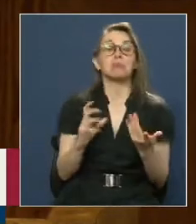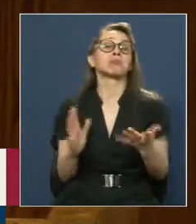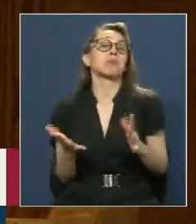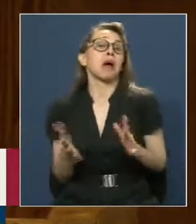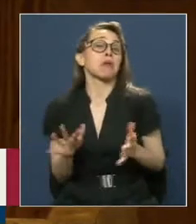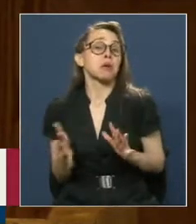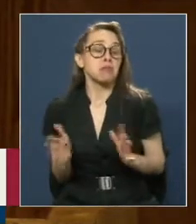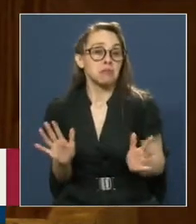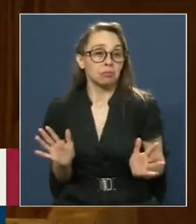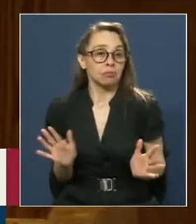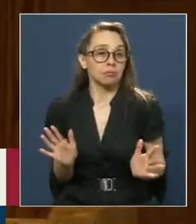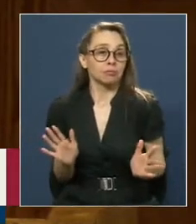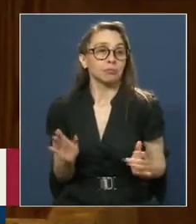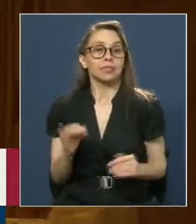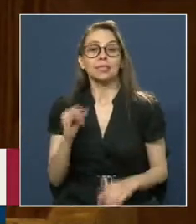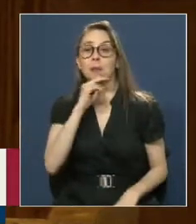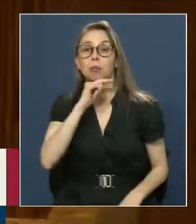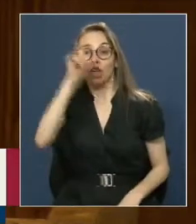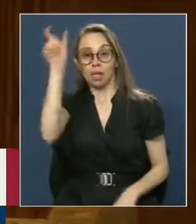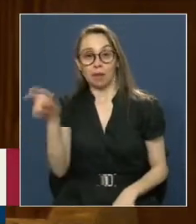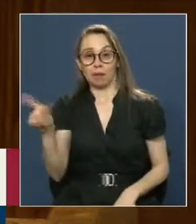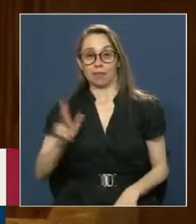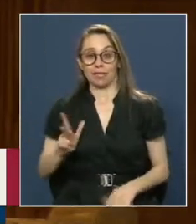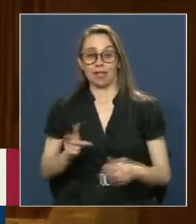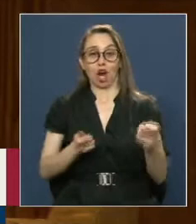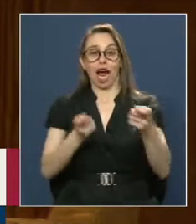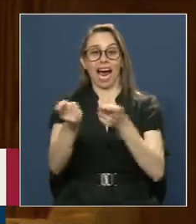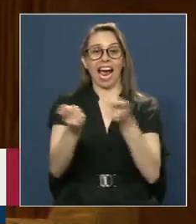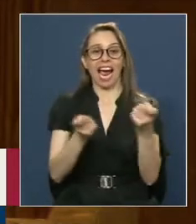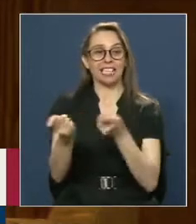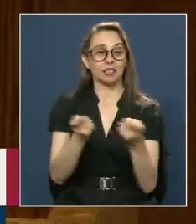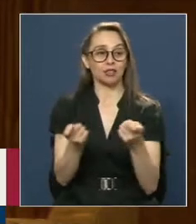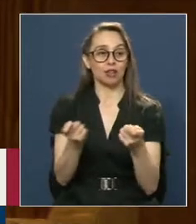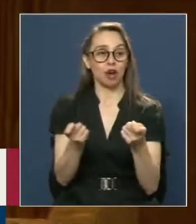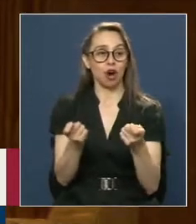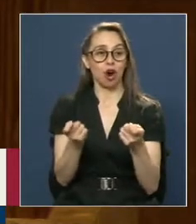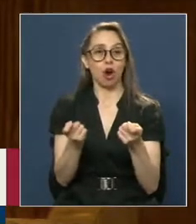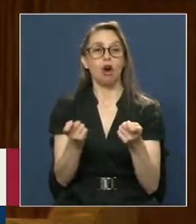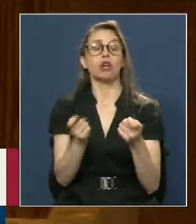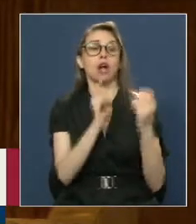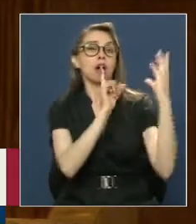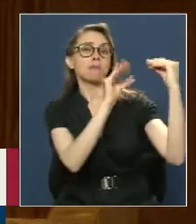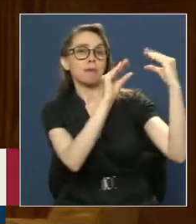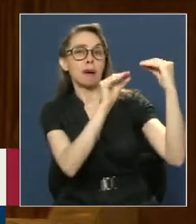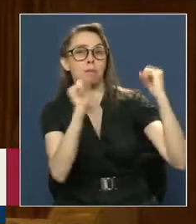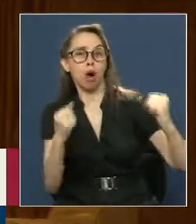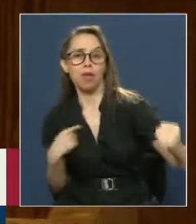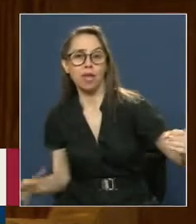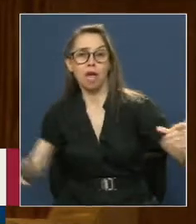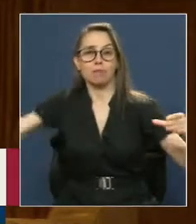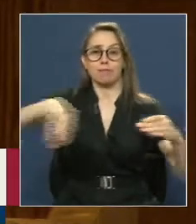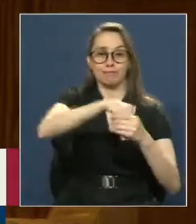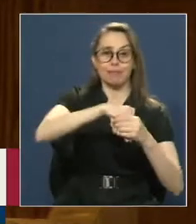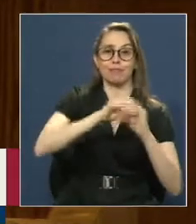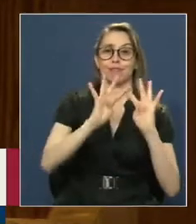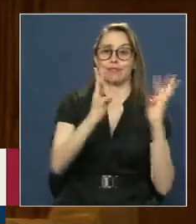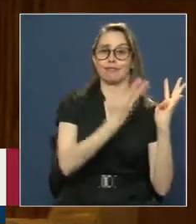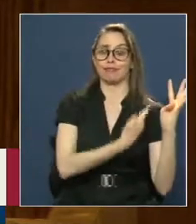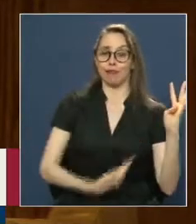Si esa gestión Hubiera sido Entendida Asumida